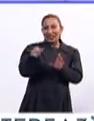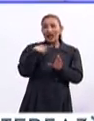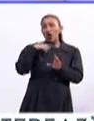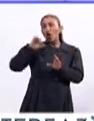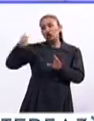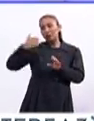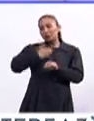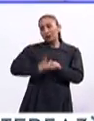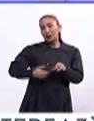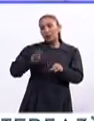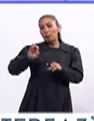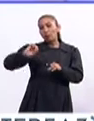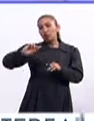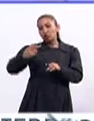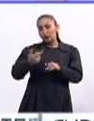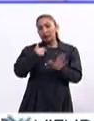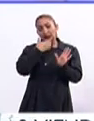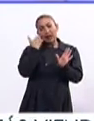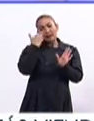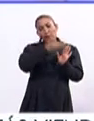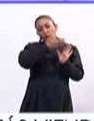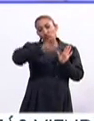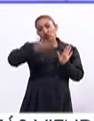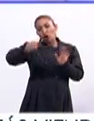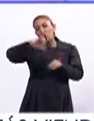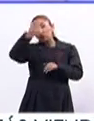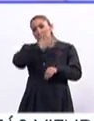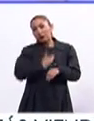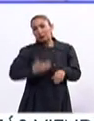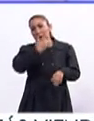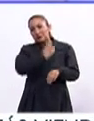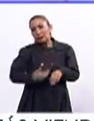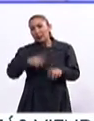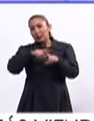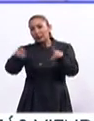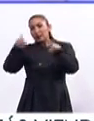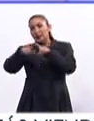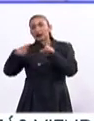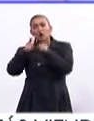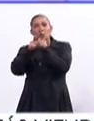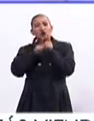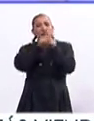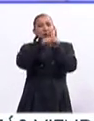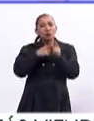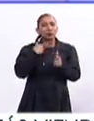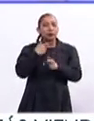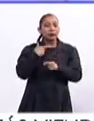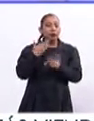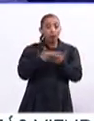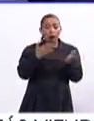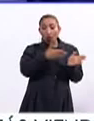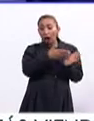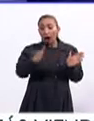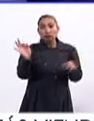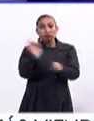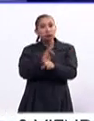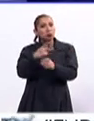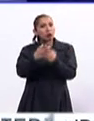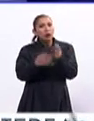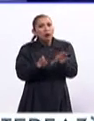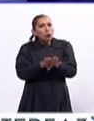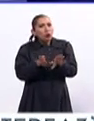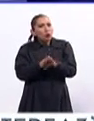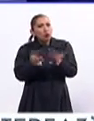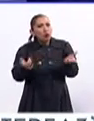Pero bueno, ya pasaron obviamente varios periodos, varios presidentes, varios partidos incluso. ¿Cómo desde ese inicio hasta ahora se ha fortalecido este